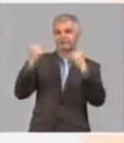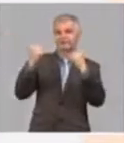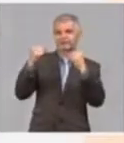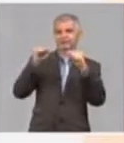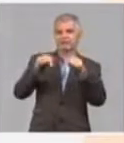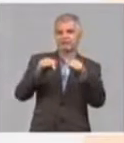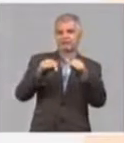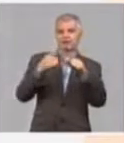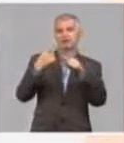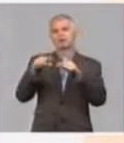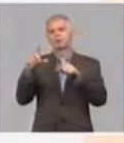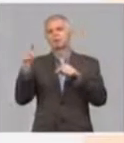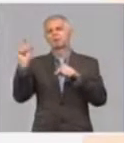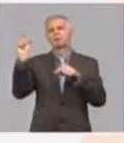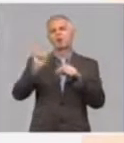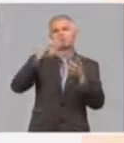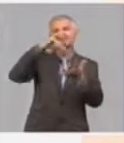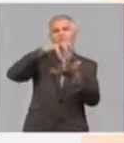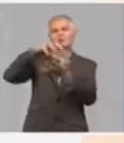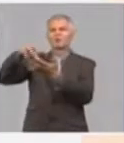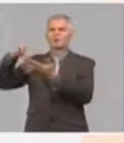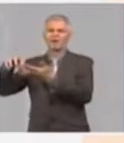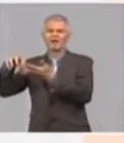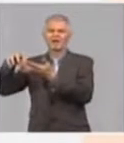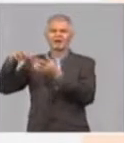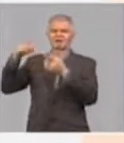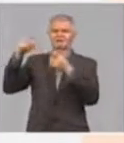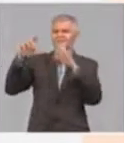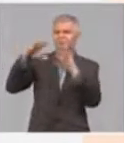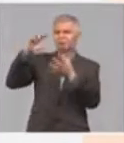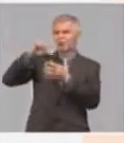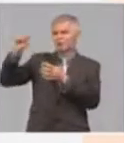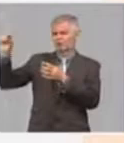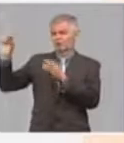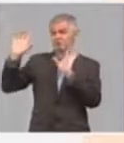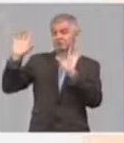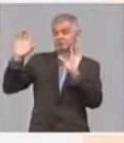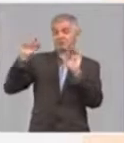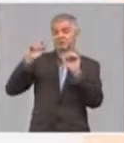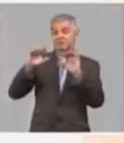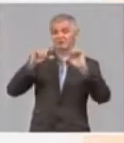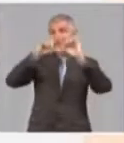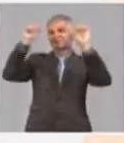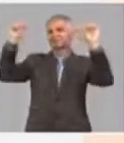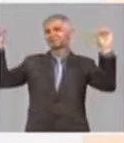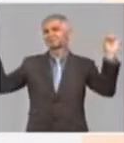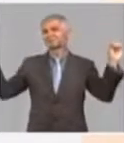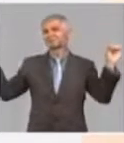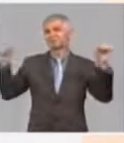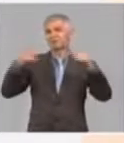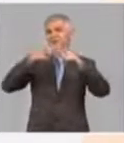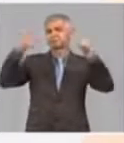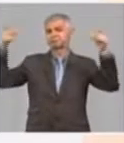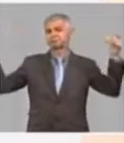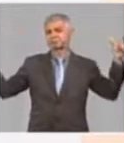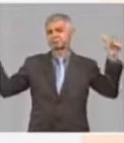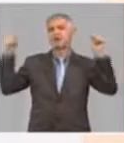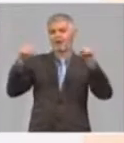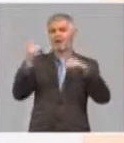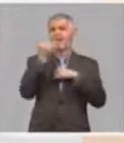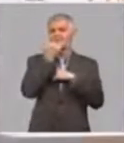son pocos los lugares donde no aparece esta problemática del déficit y de la sequía severa y extrema del país.